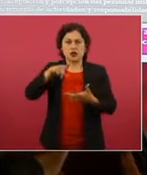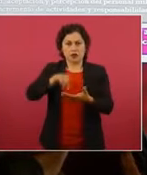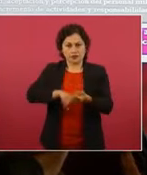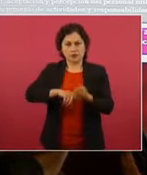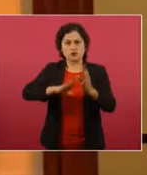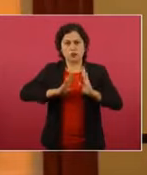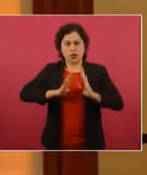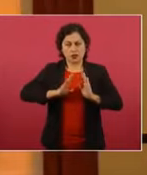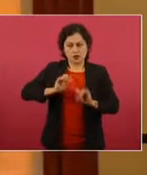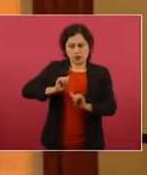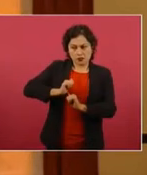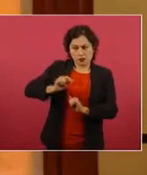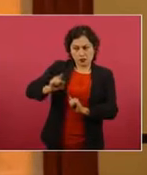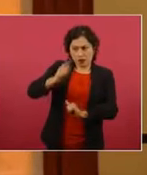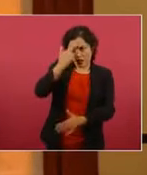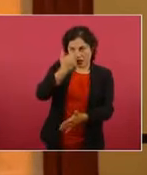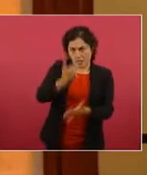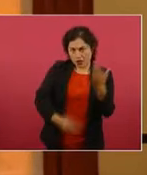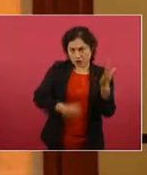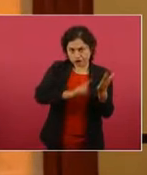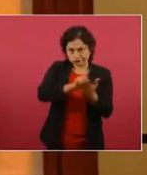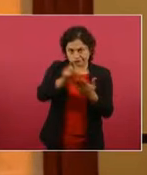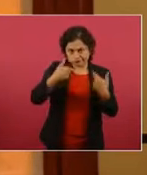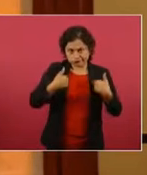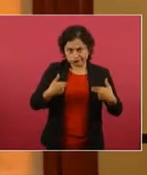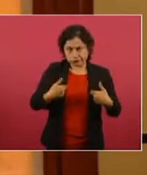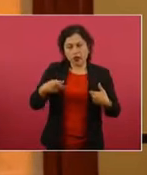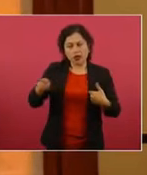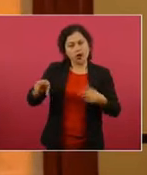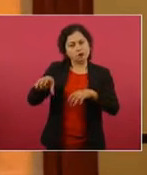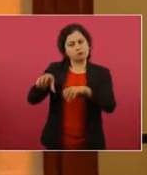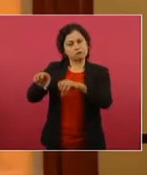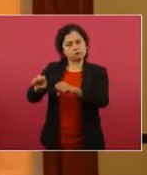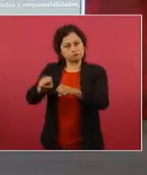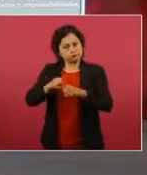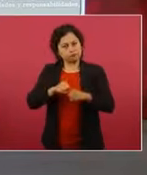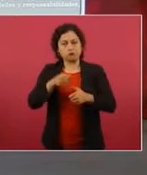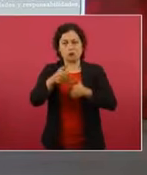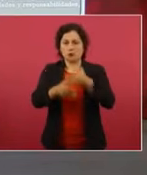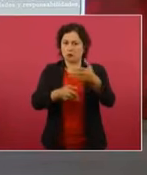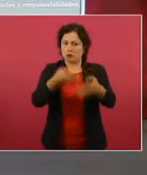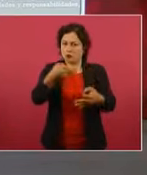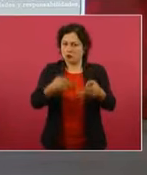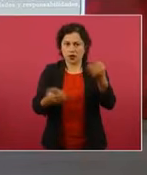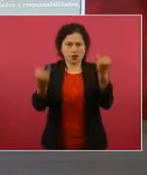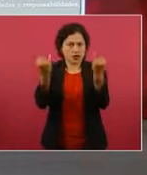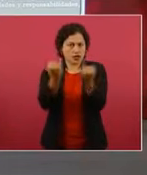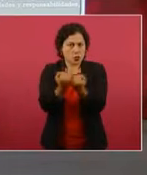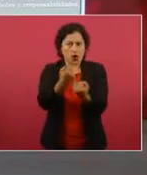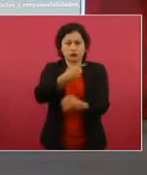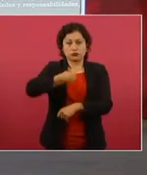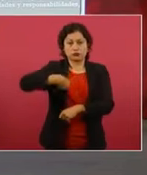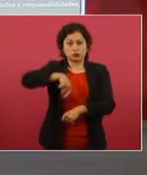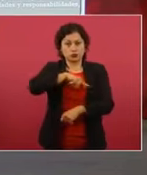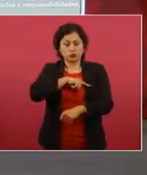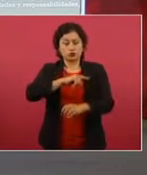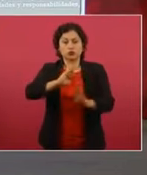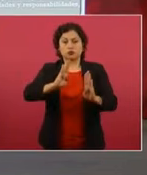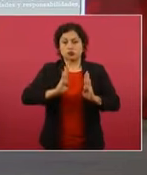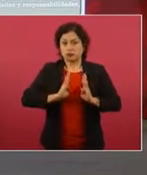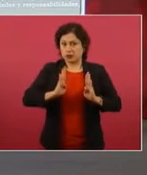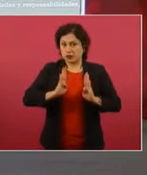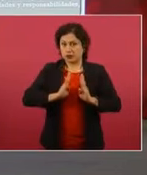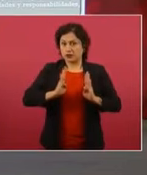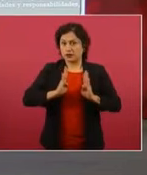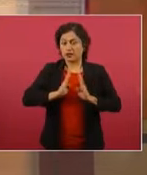y se ha estado en proceso. Y cualquiera de nosotros, al momento en que viola